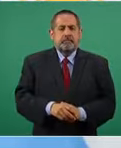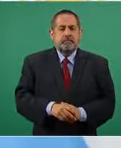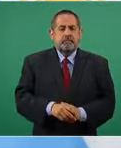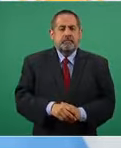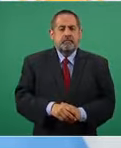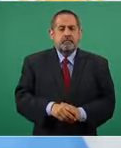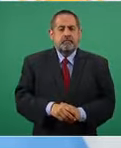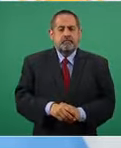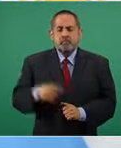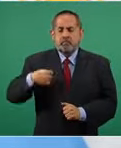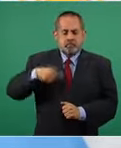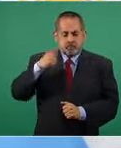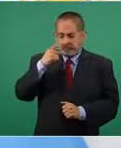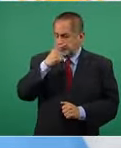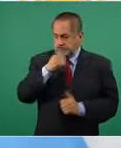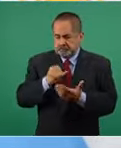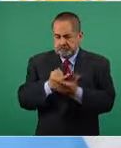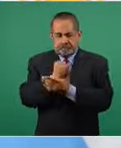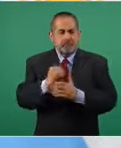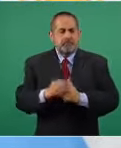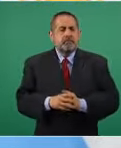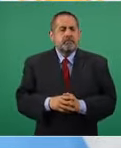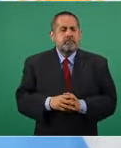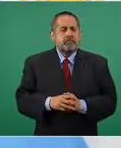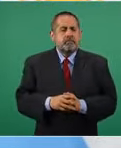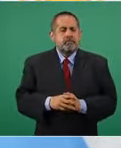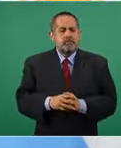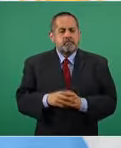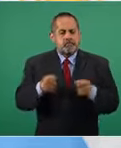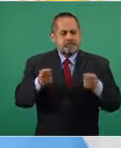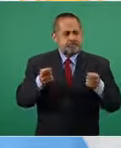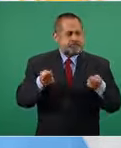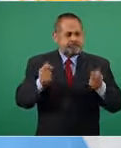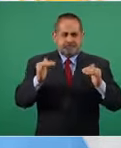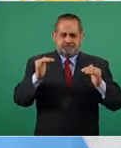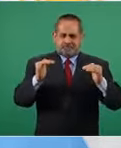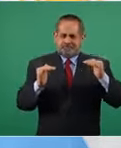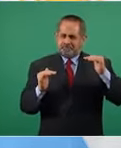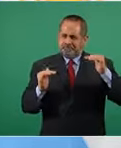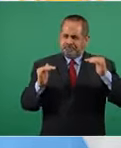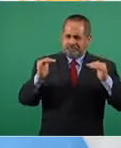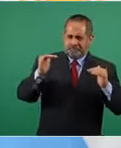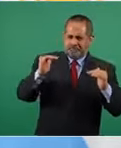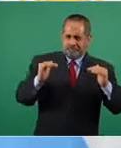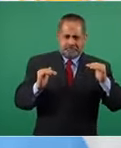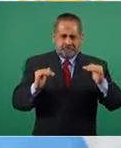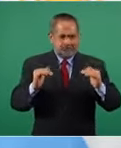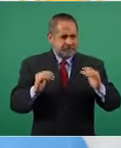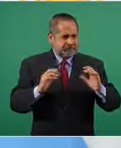decidimos equilibrar cuidar